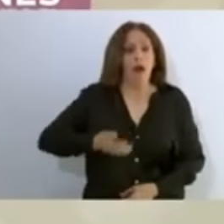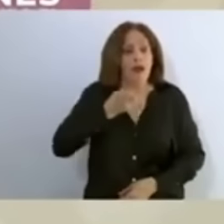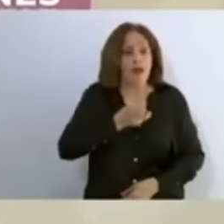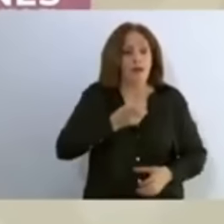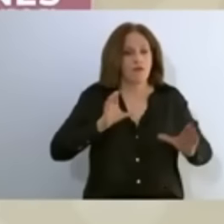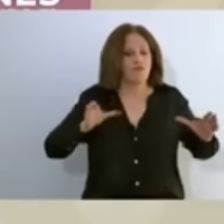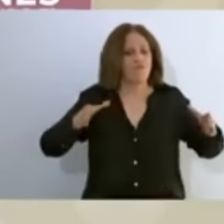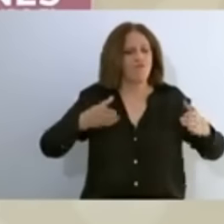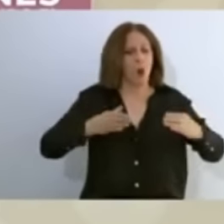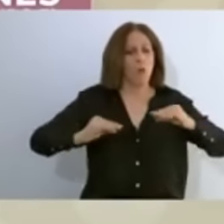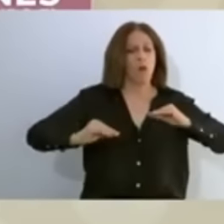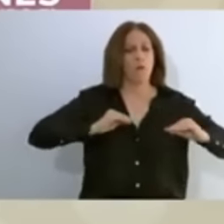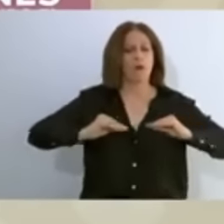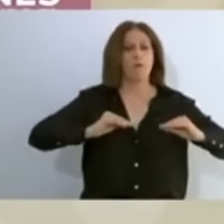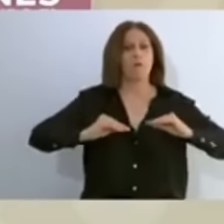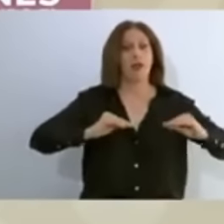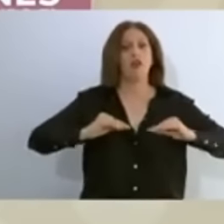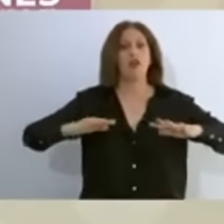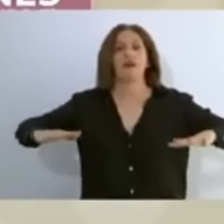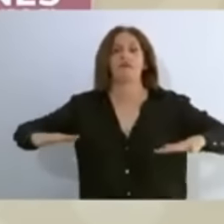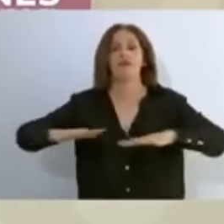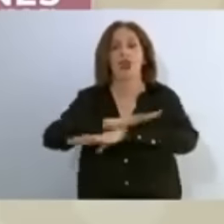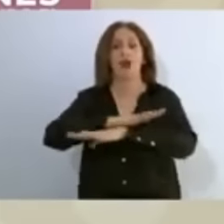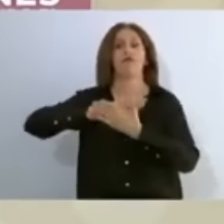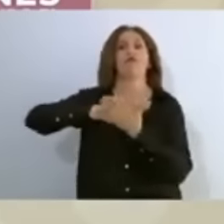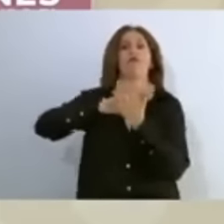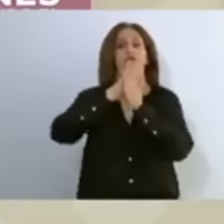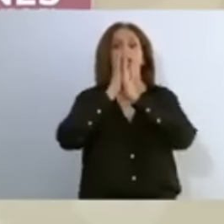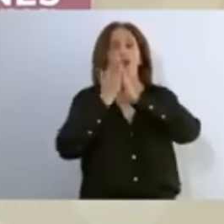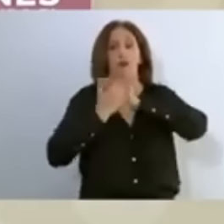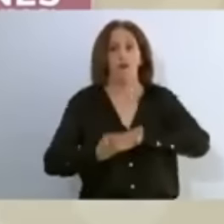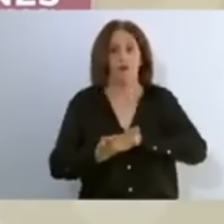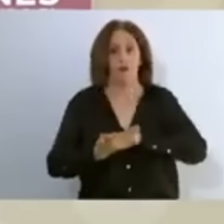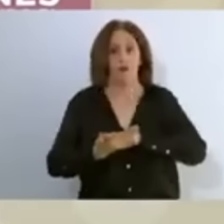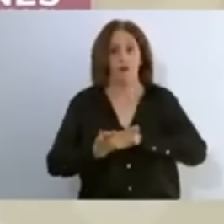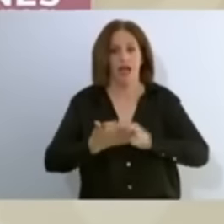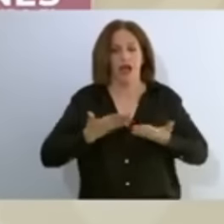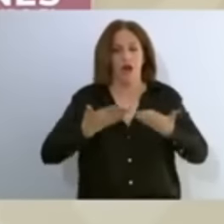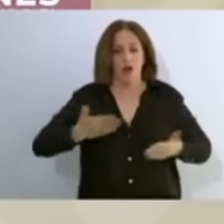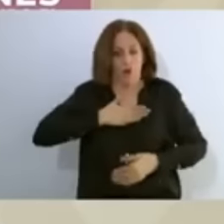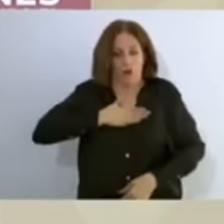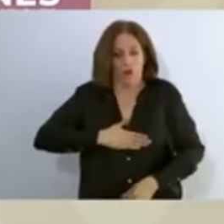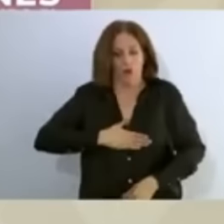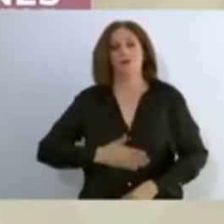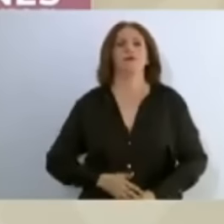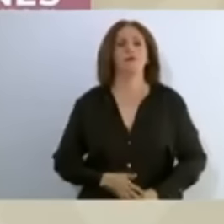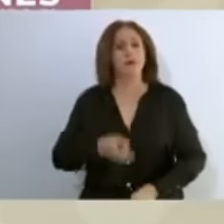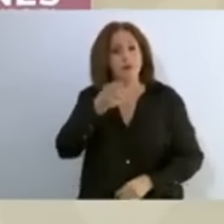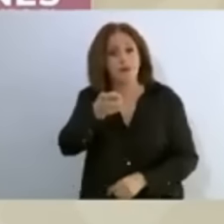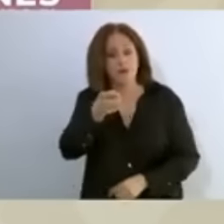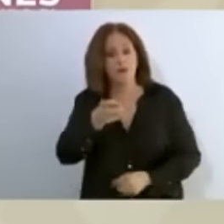el presidente de la República le haya hecho justicia a nuestros adultos mayores. Por eso,